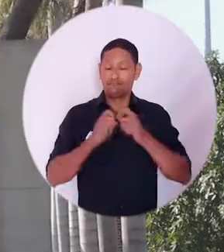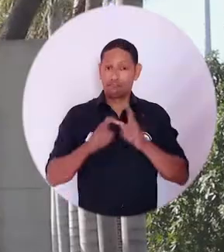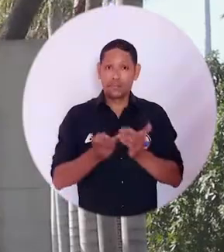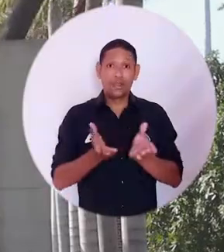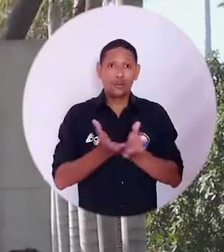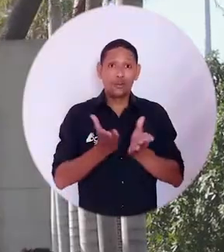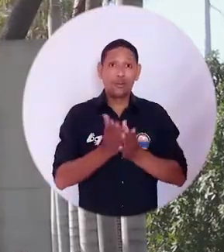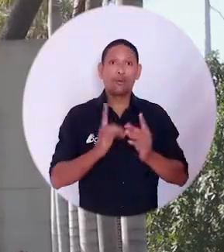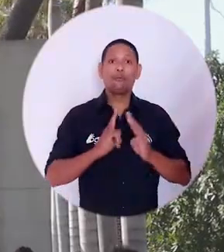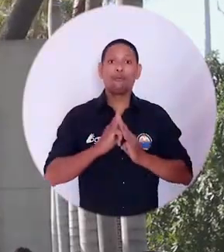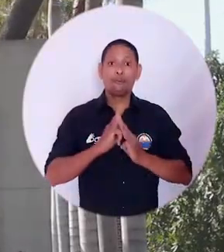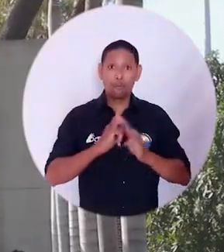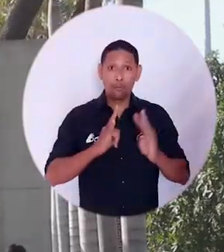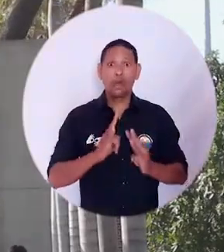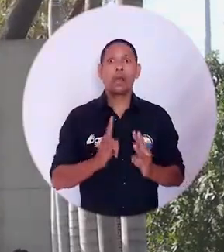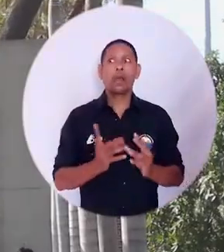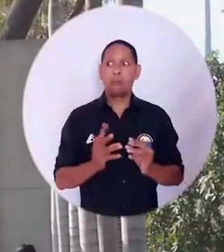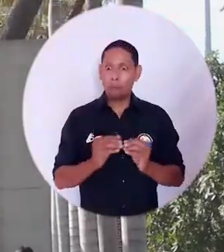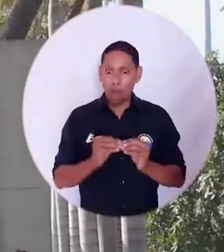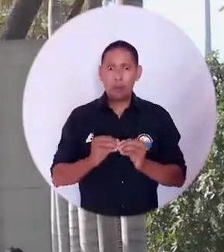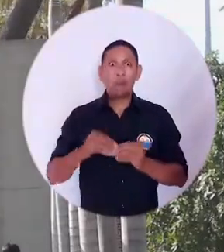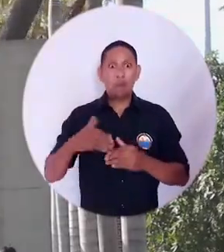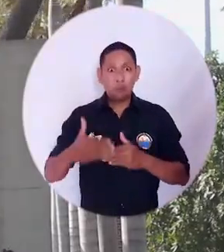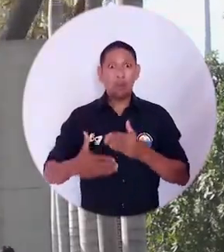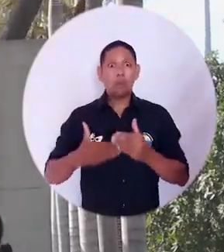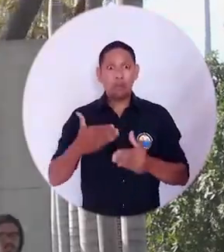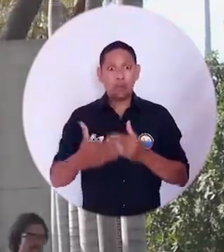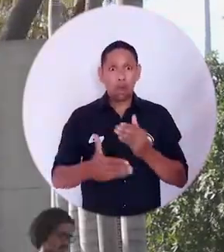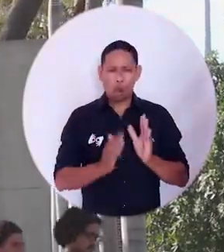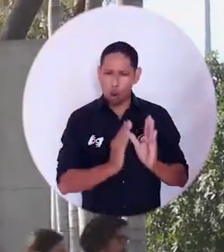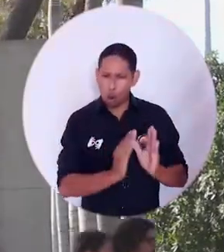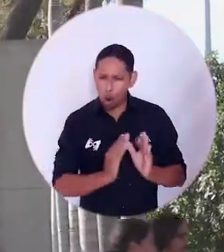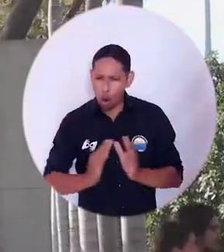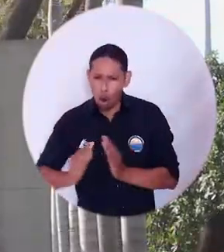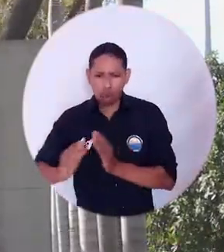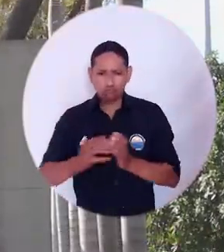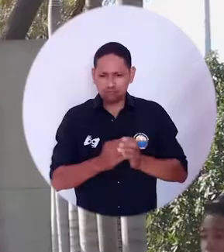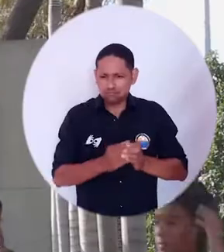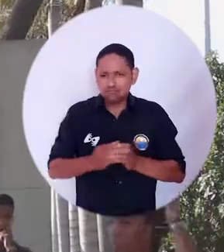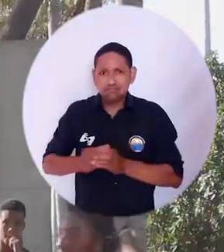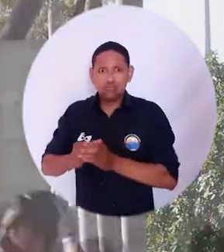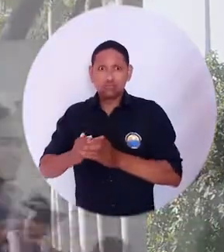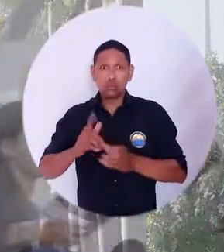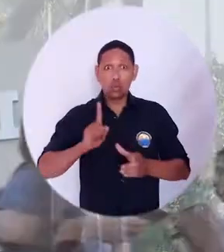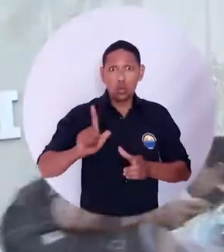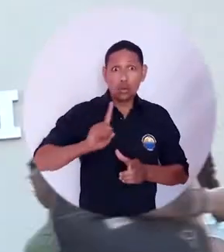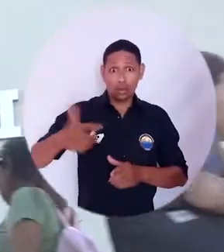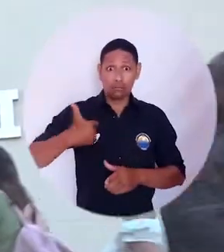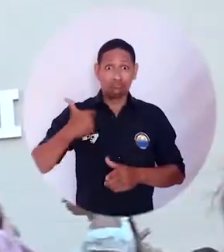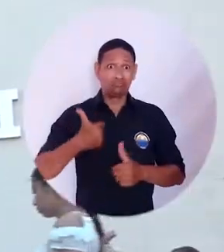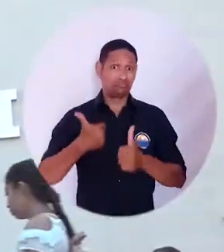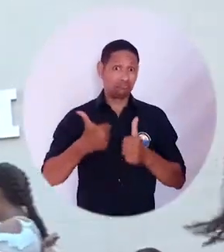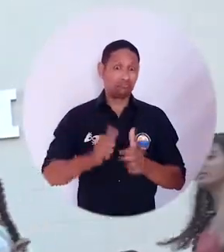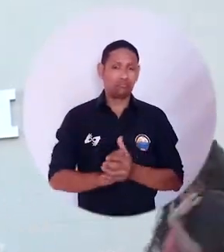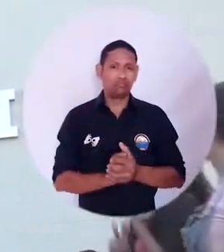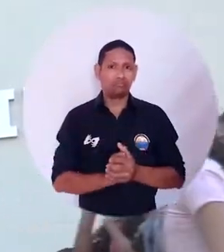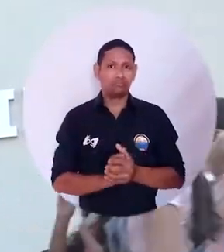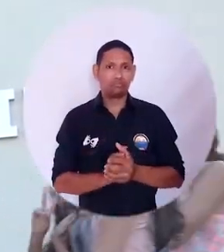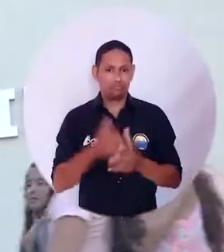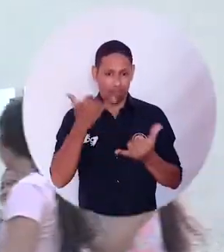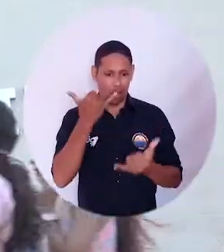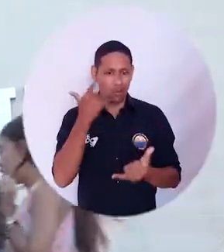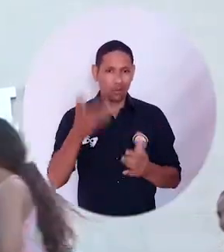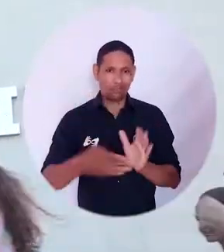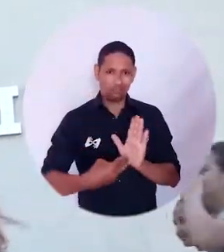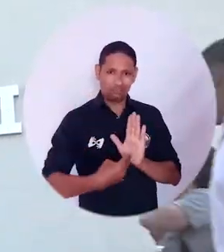Los estudiantes de la Universidad del Magdalena cada vez más van consolidándose organizacionalmente para potenciar el liderazgo juvenil, tal